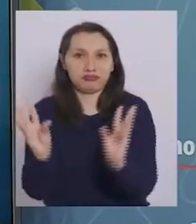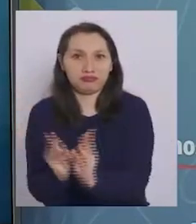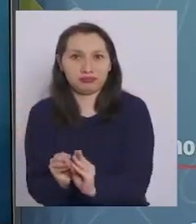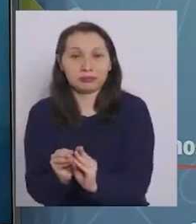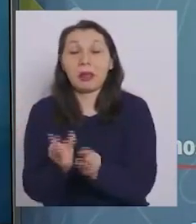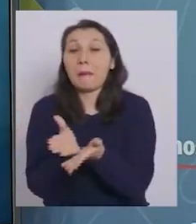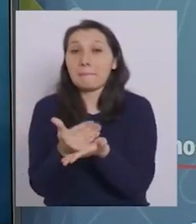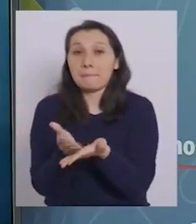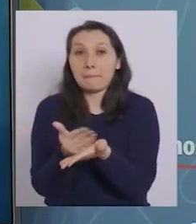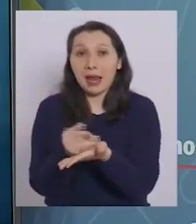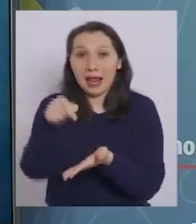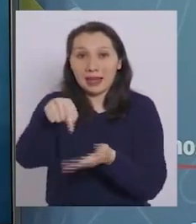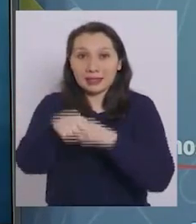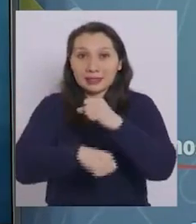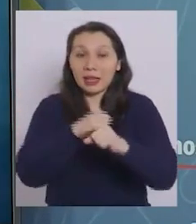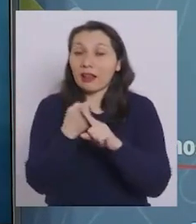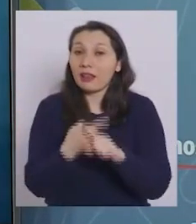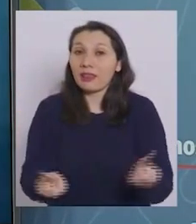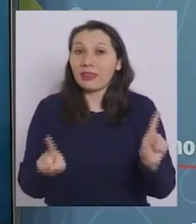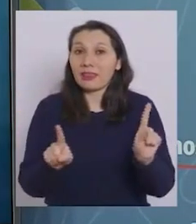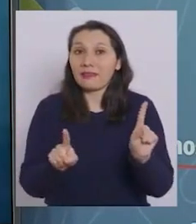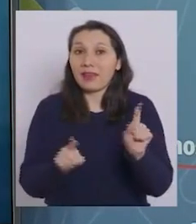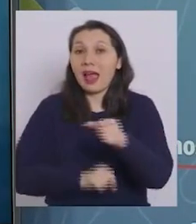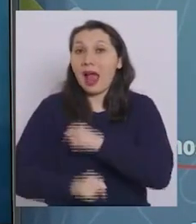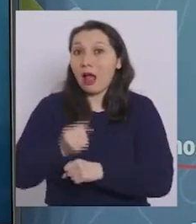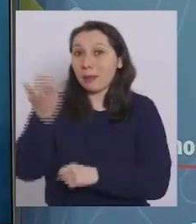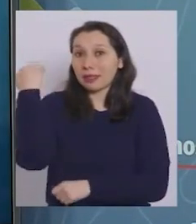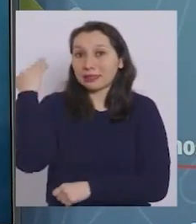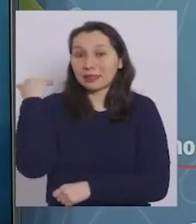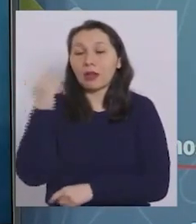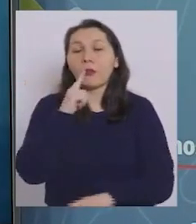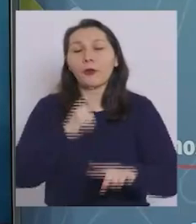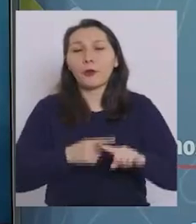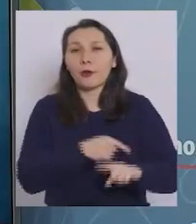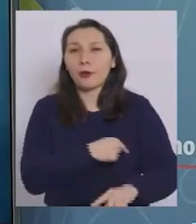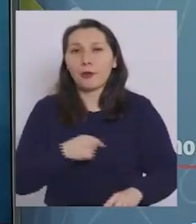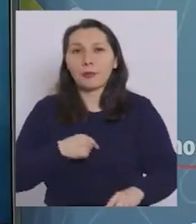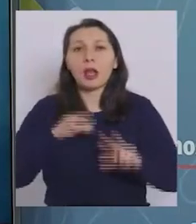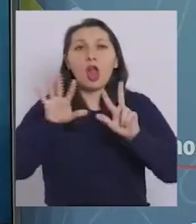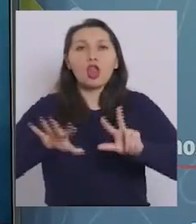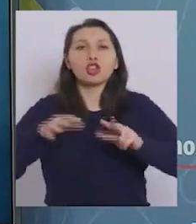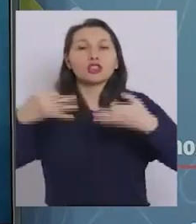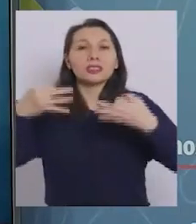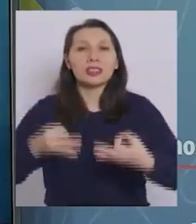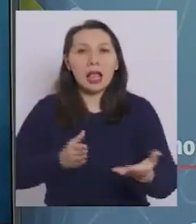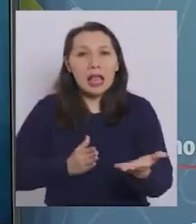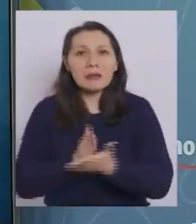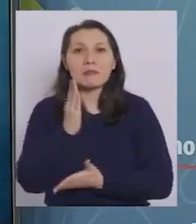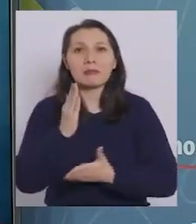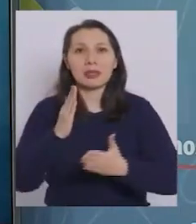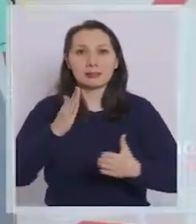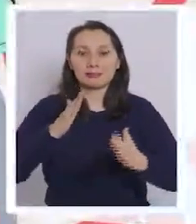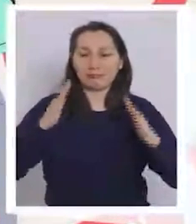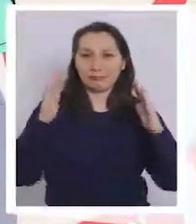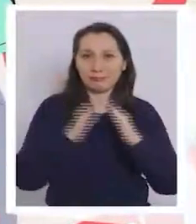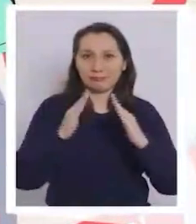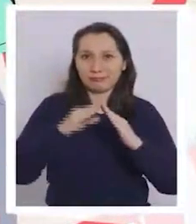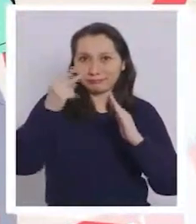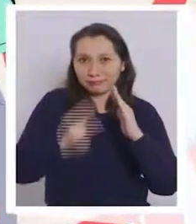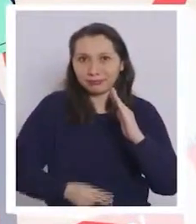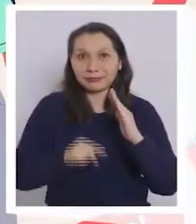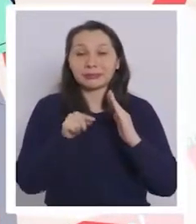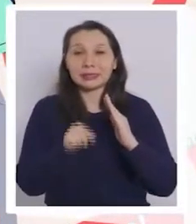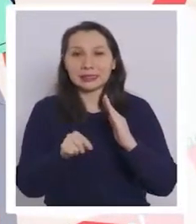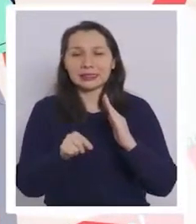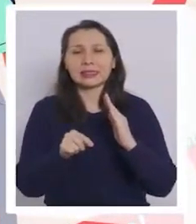El plan de este año, a diferencia del año pasado, se llama 18 seguros parte por casa. Y su